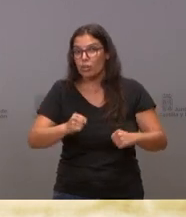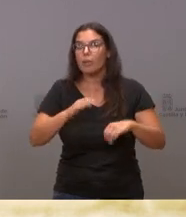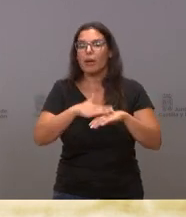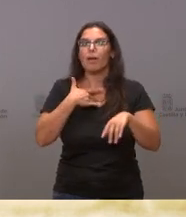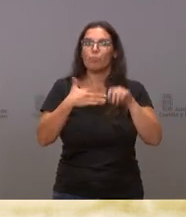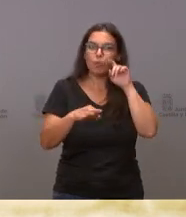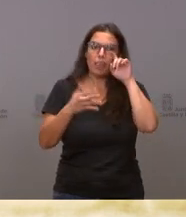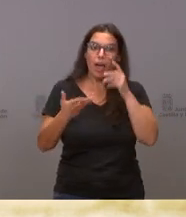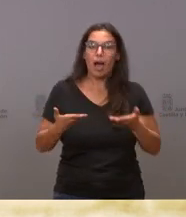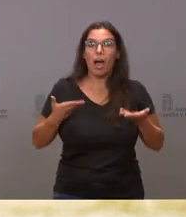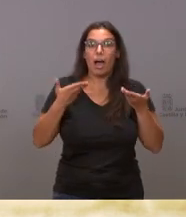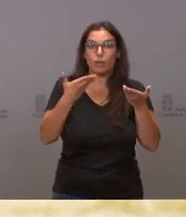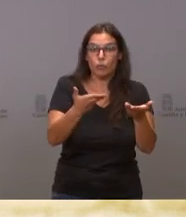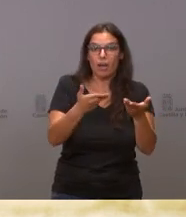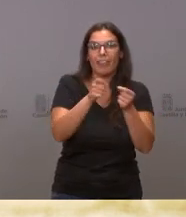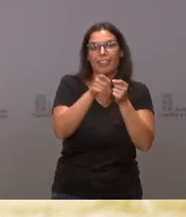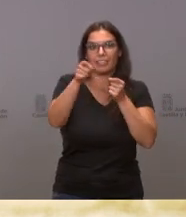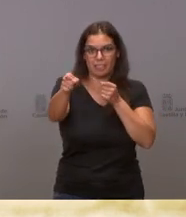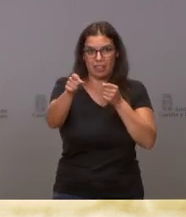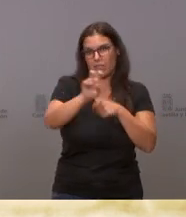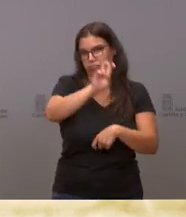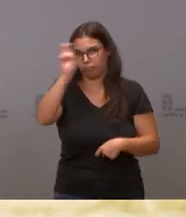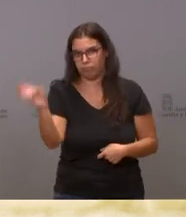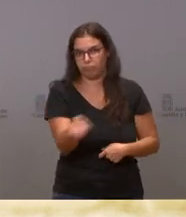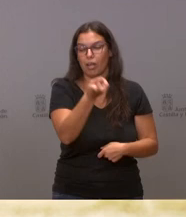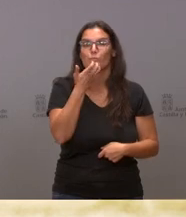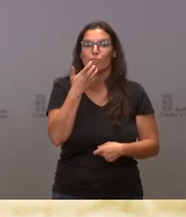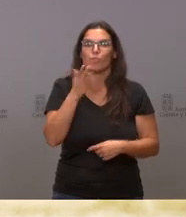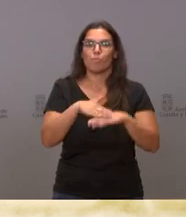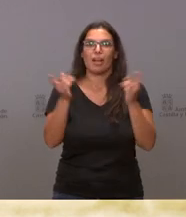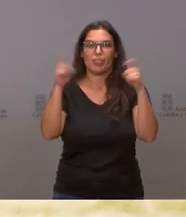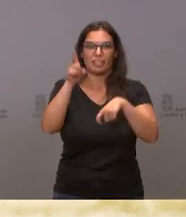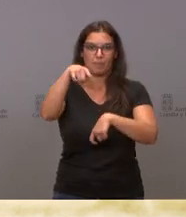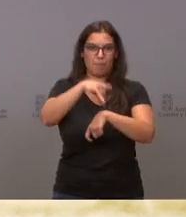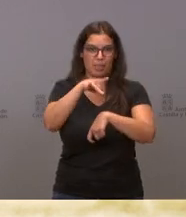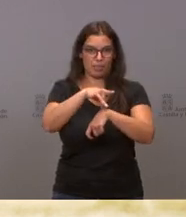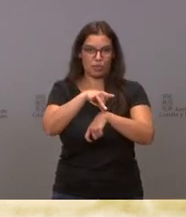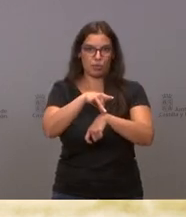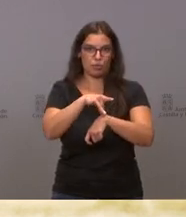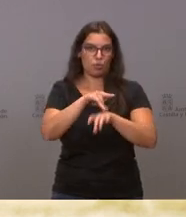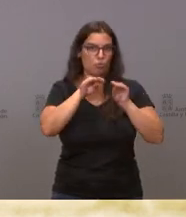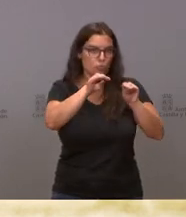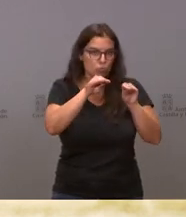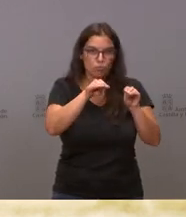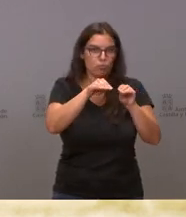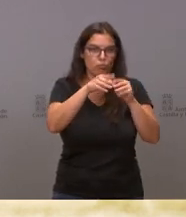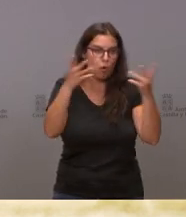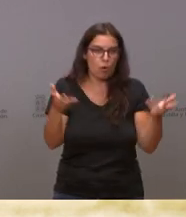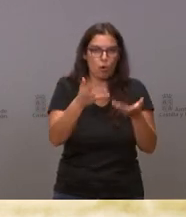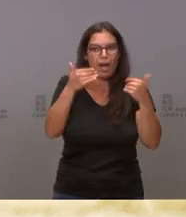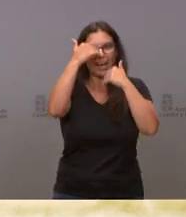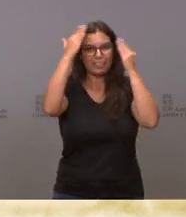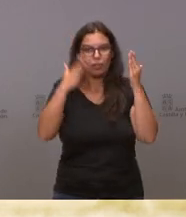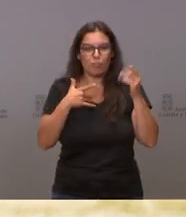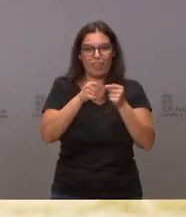puedan ayudar, entre otras muchas cosas, para la cita con el médico que le corresponde o que se le pueda atender